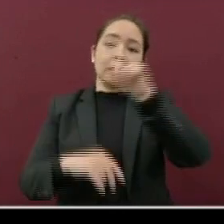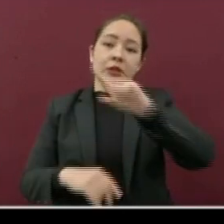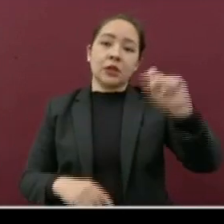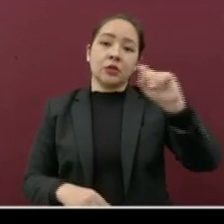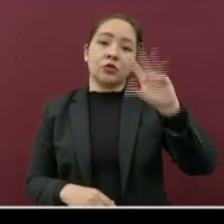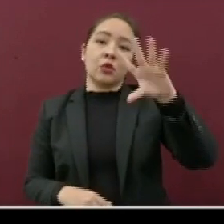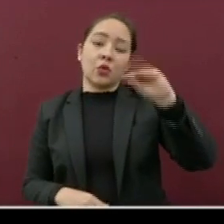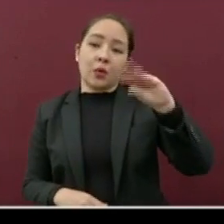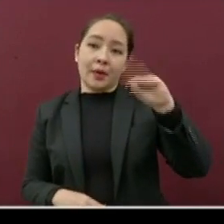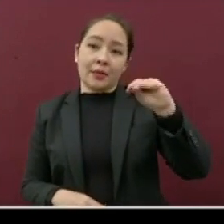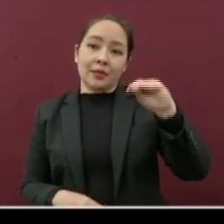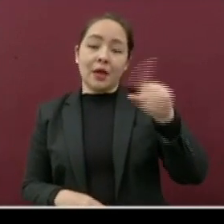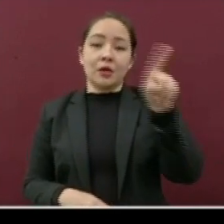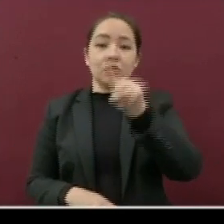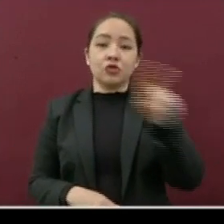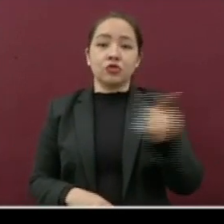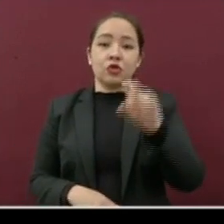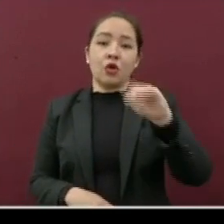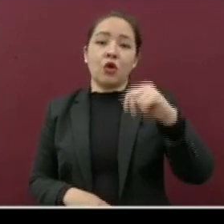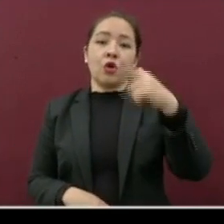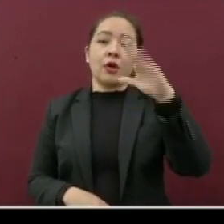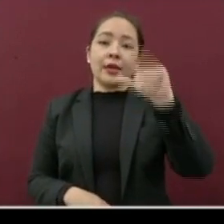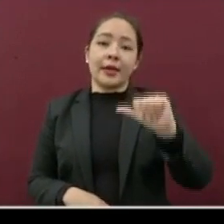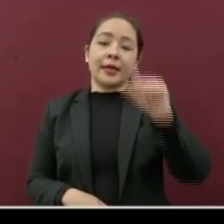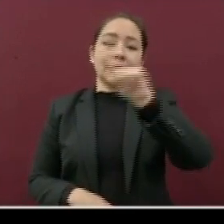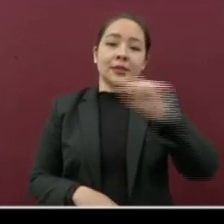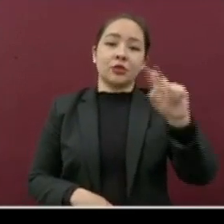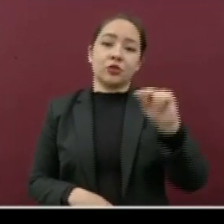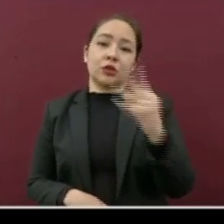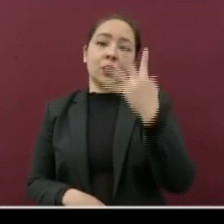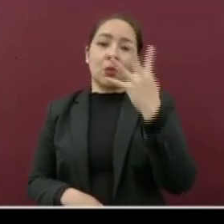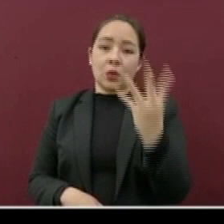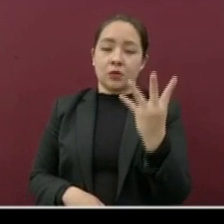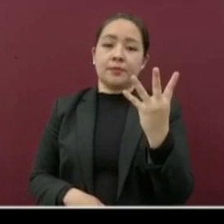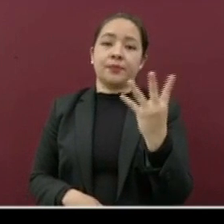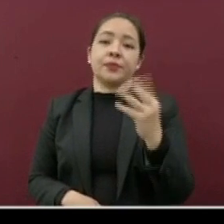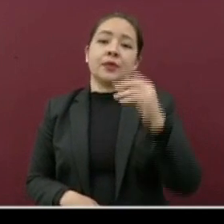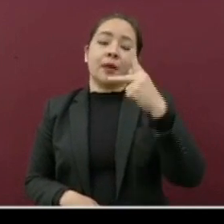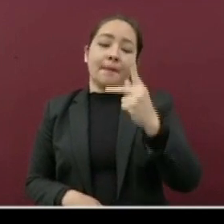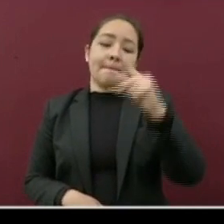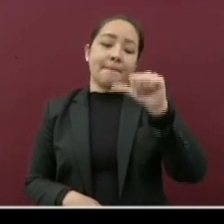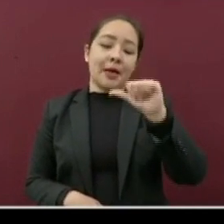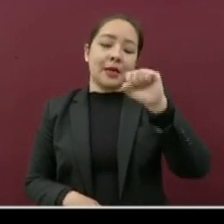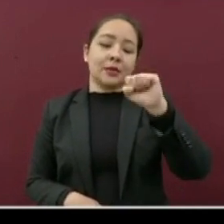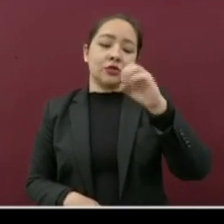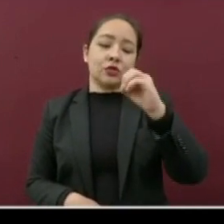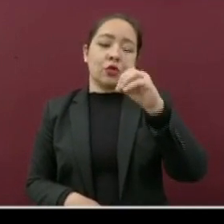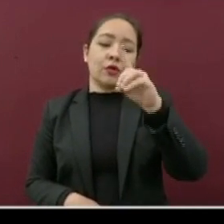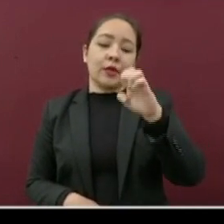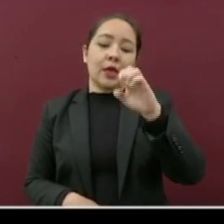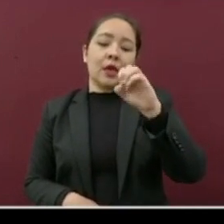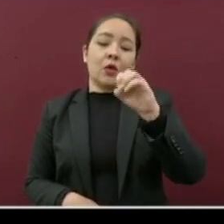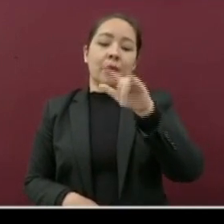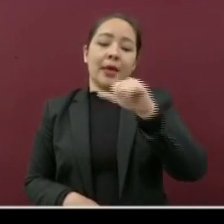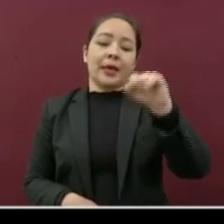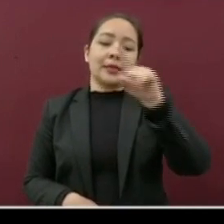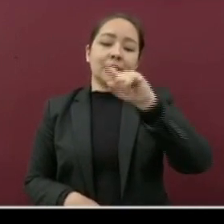190. Y Zongolica, con 184. Paso de Ovejas, 175.